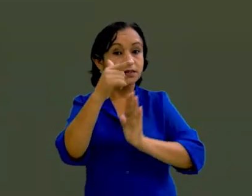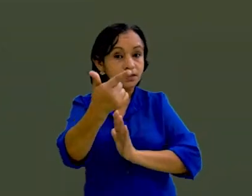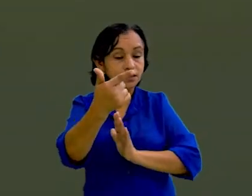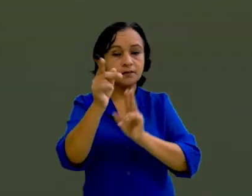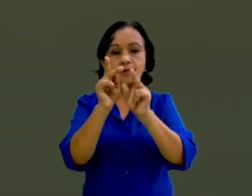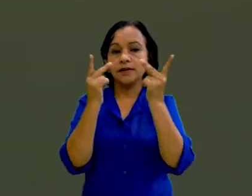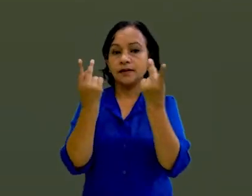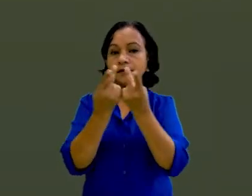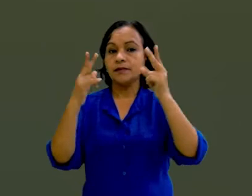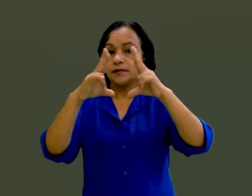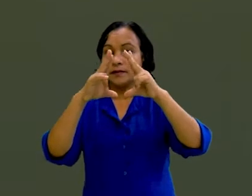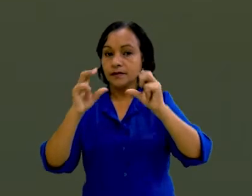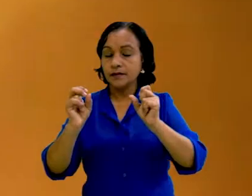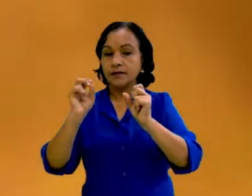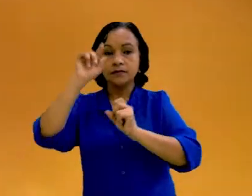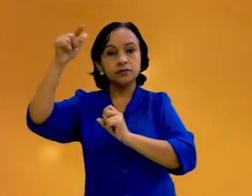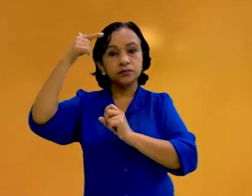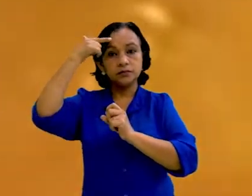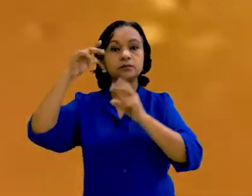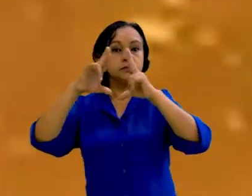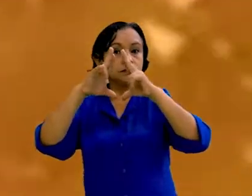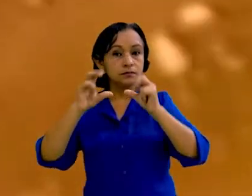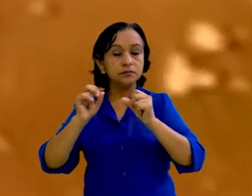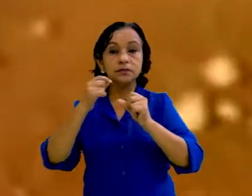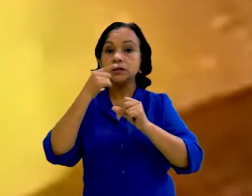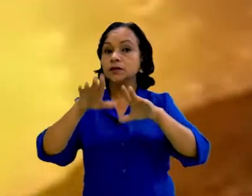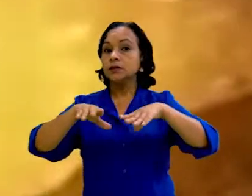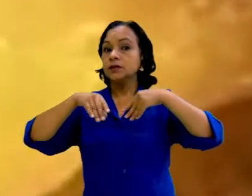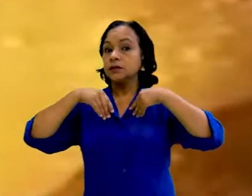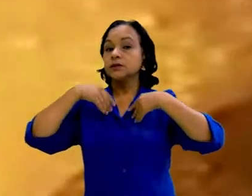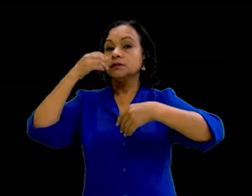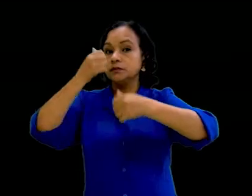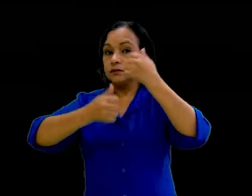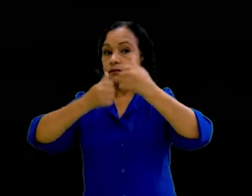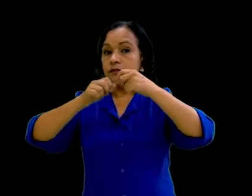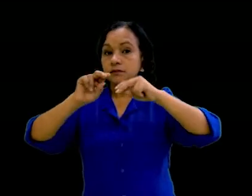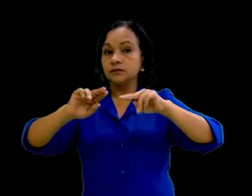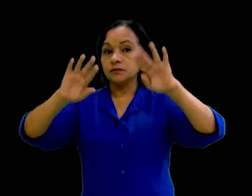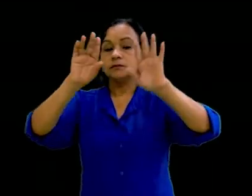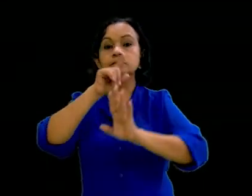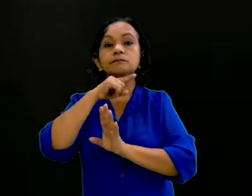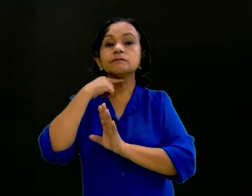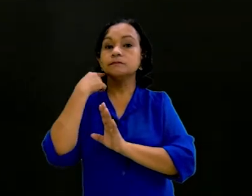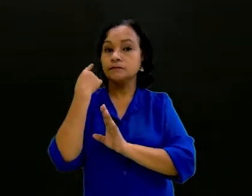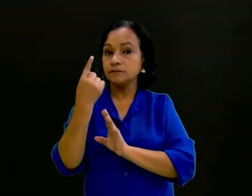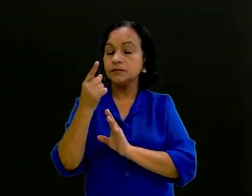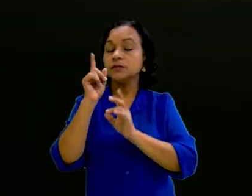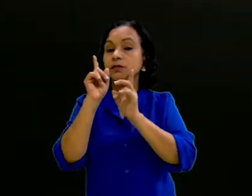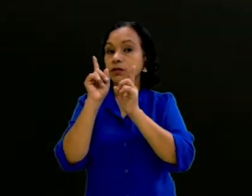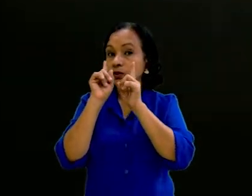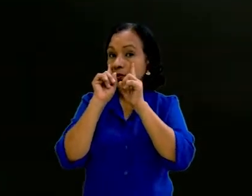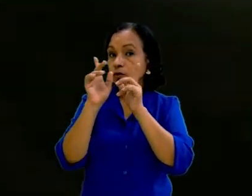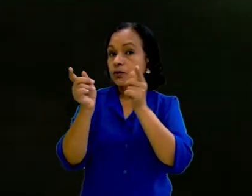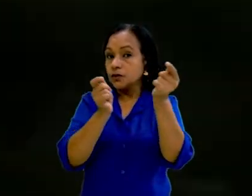para que el pueblo nicaragüense y el estado de Nicaragua finalmente asumieran los fenómenos naturales como una realidad ante la que hay que estar